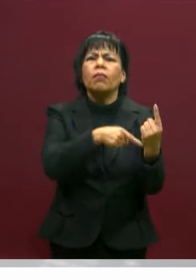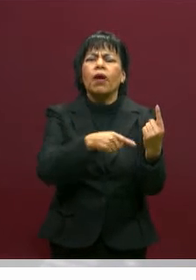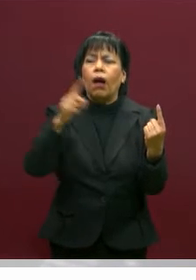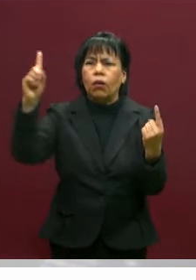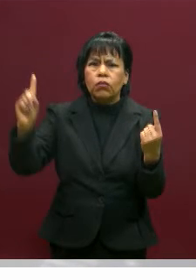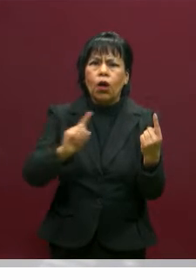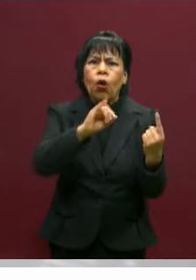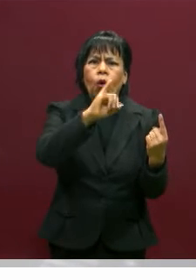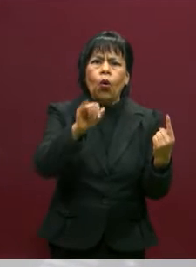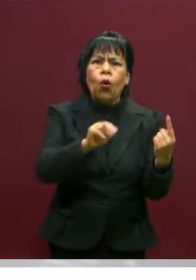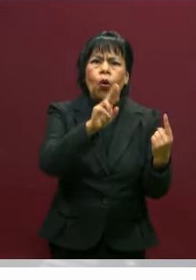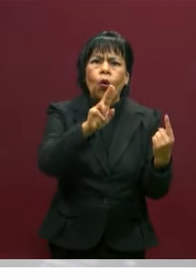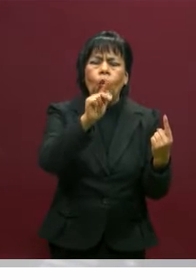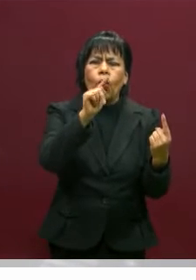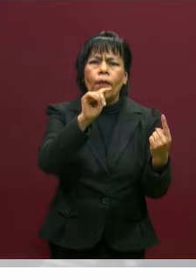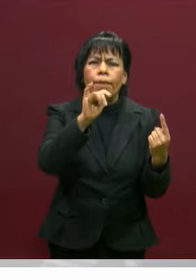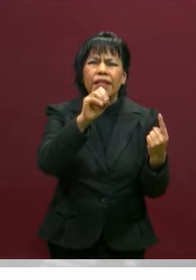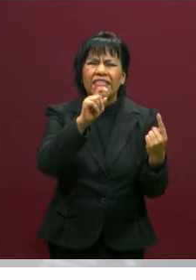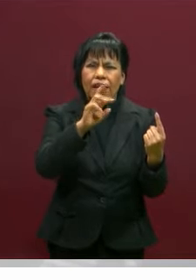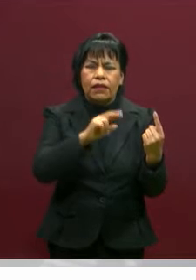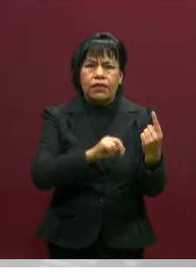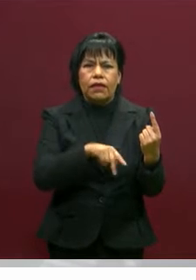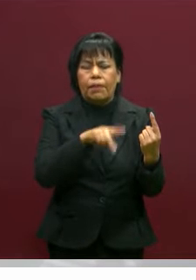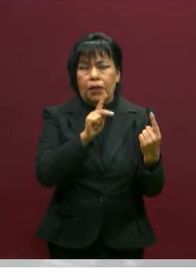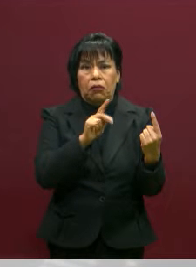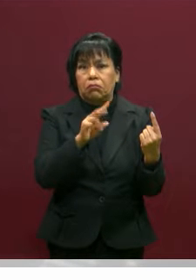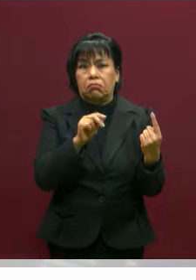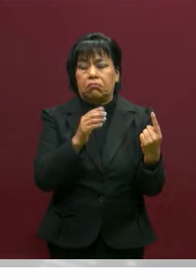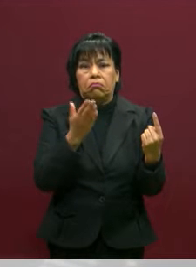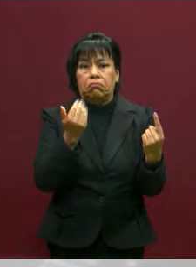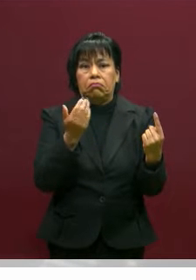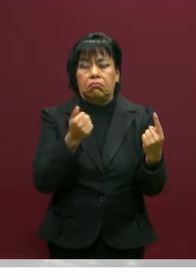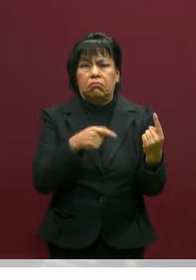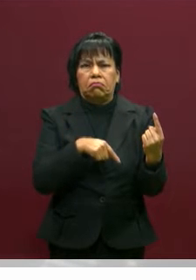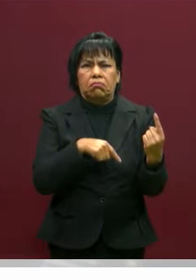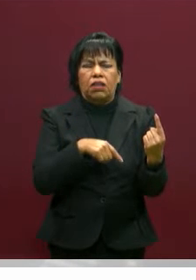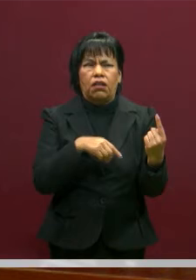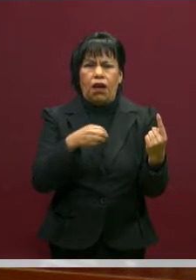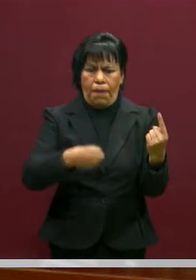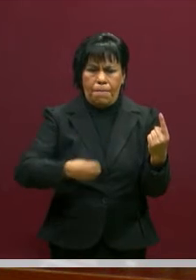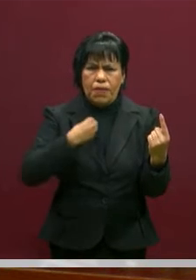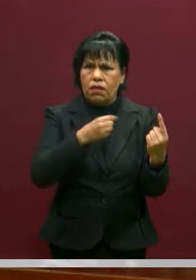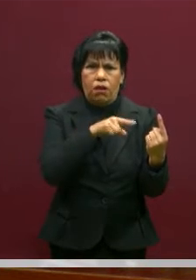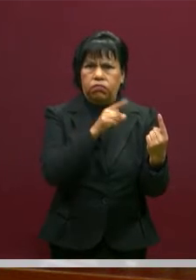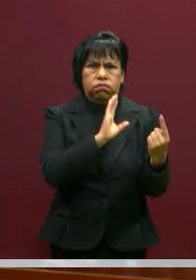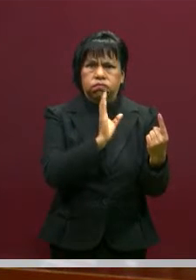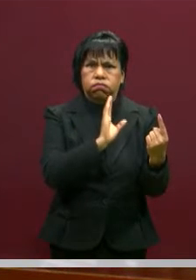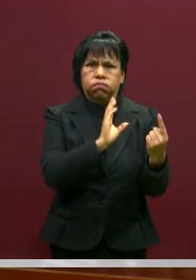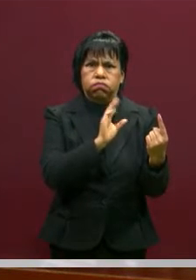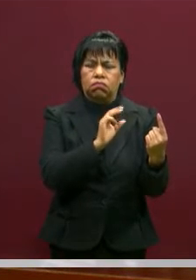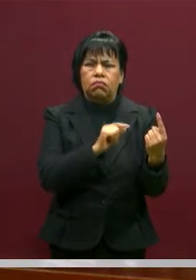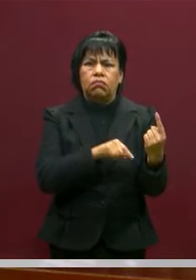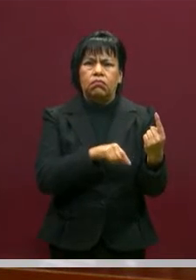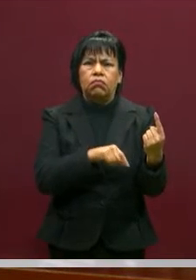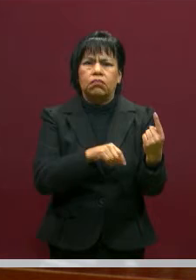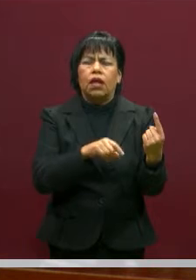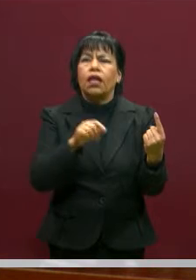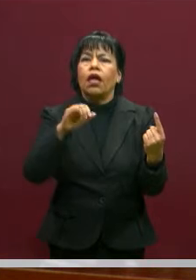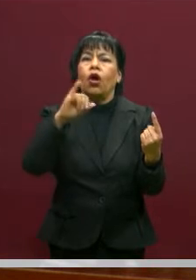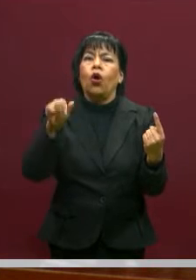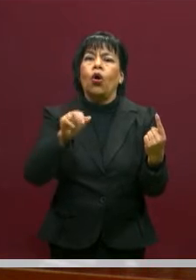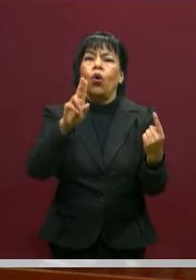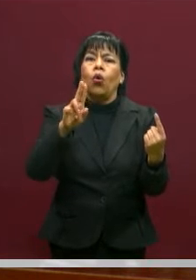y dice, Júpiter, ah, no, pero no tenía vida. Necesitaba el soplo de vida. Entonces le dice a Júpiter que le dé la vida.